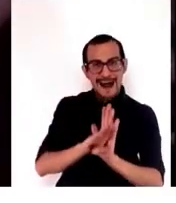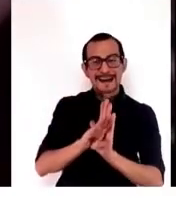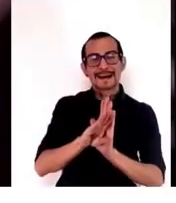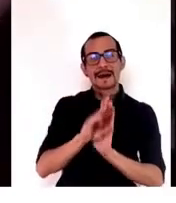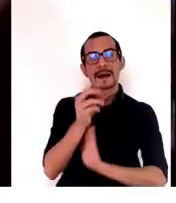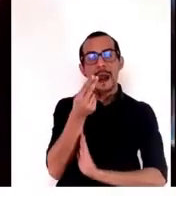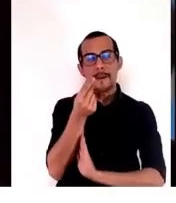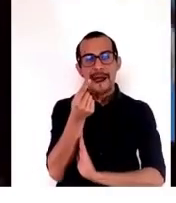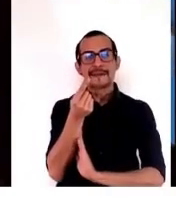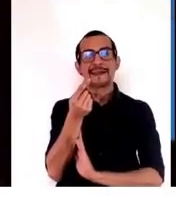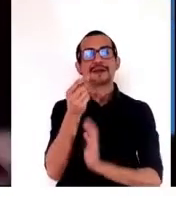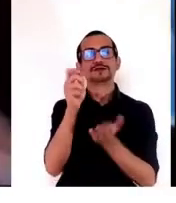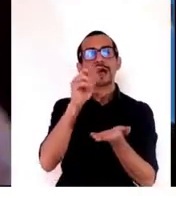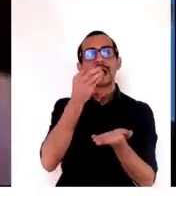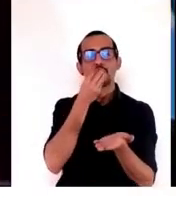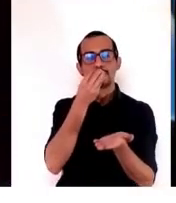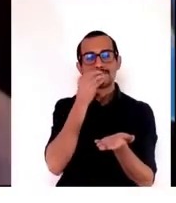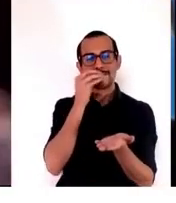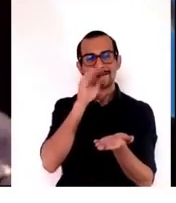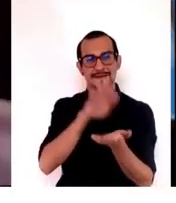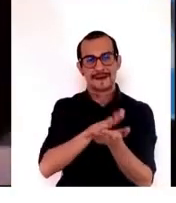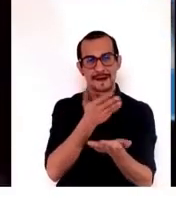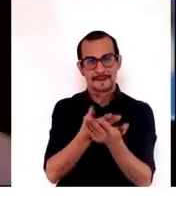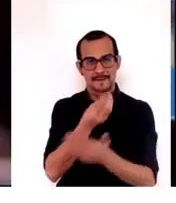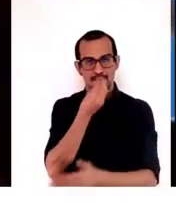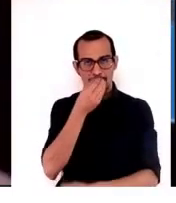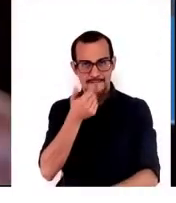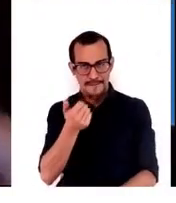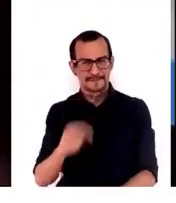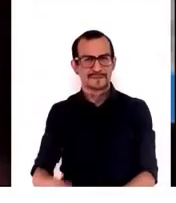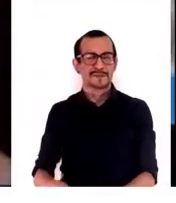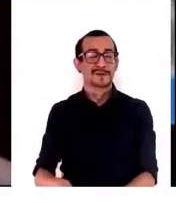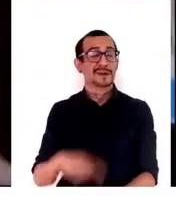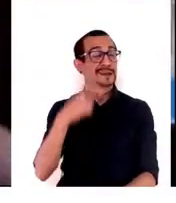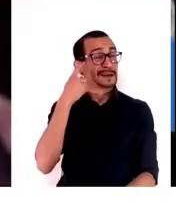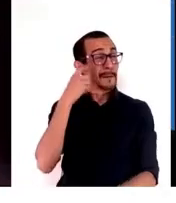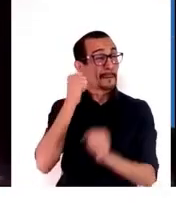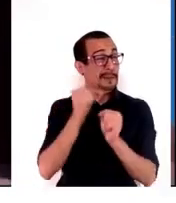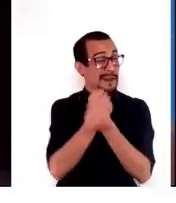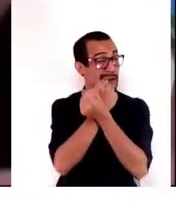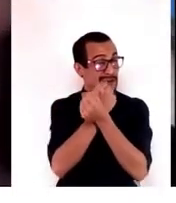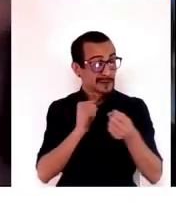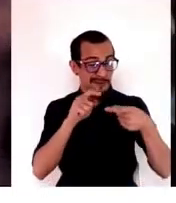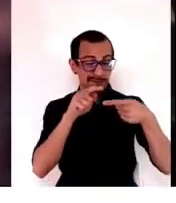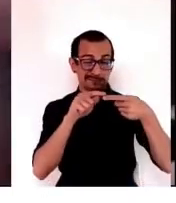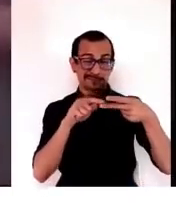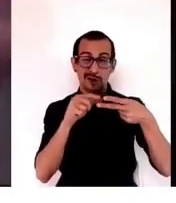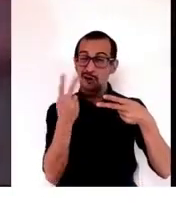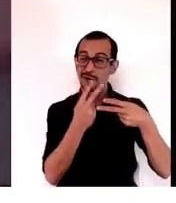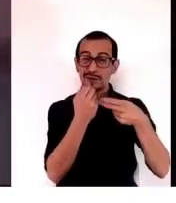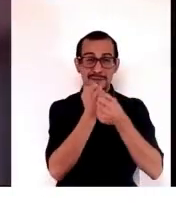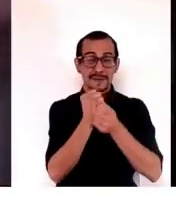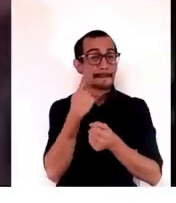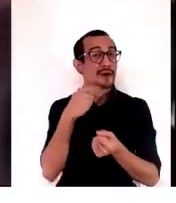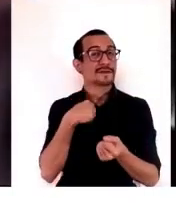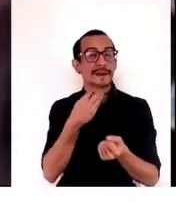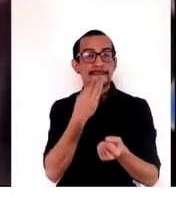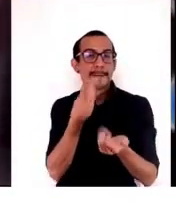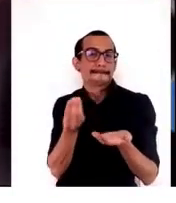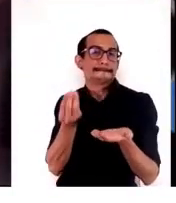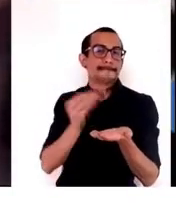nutritivos. Quizás parece que no es posible los dos, es que necesitamos dar más a